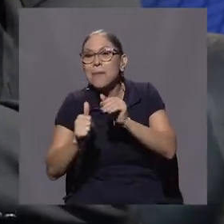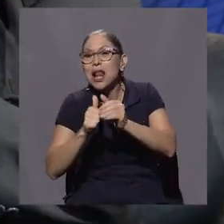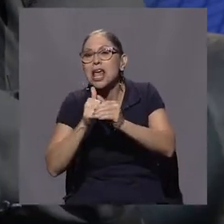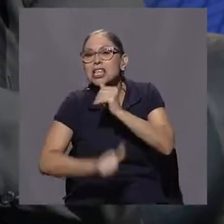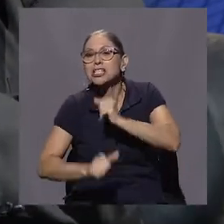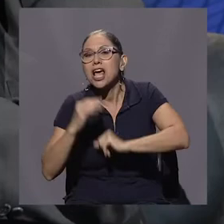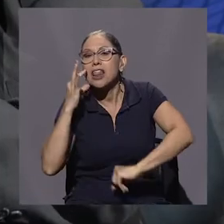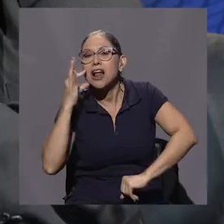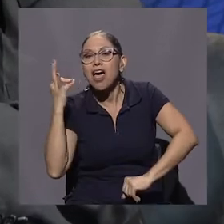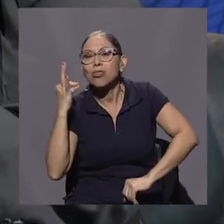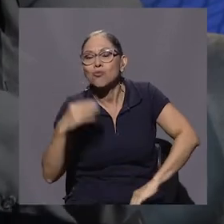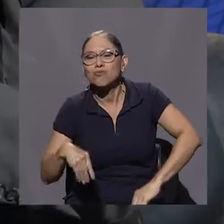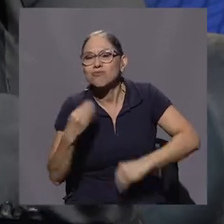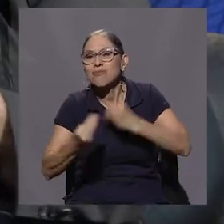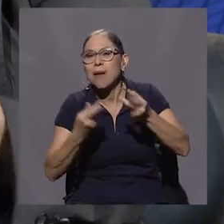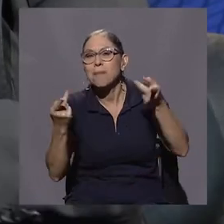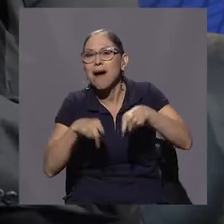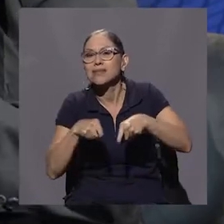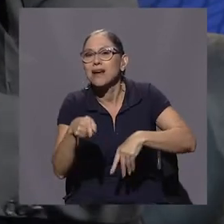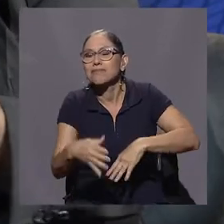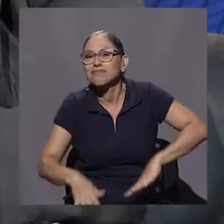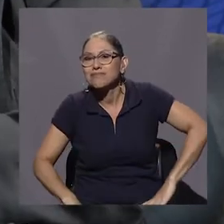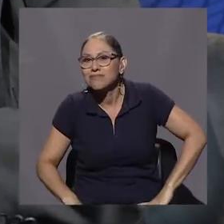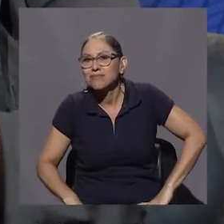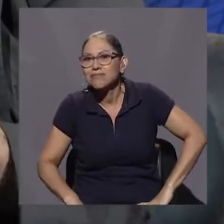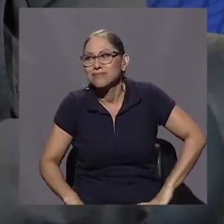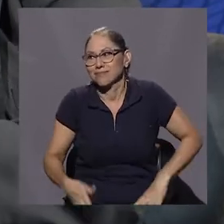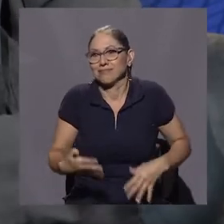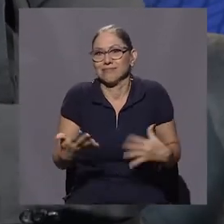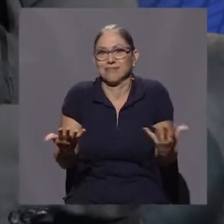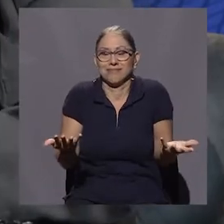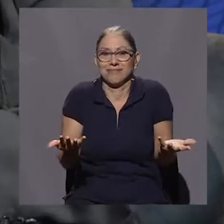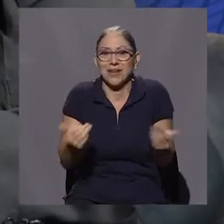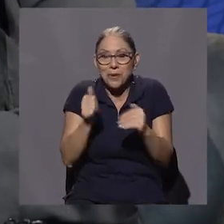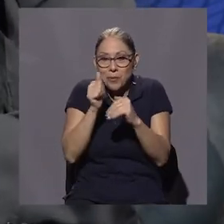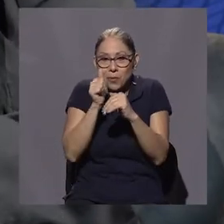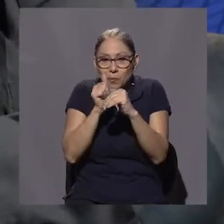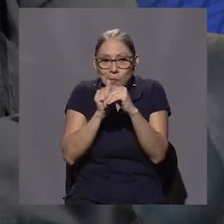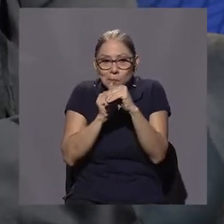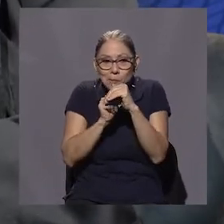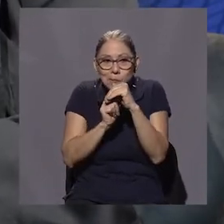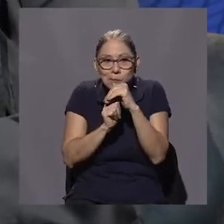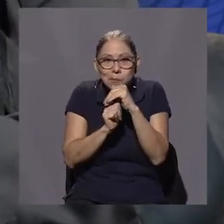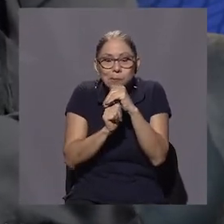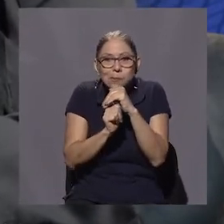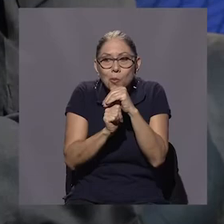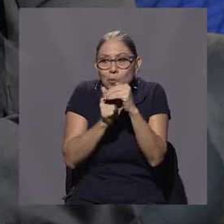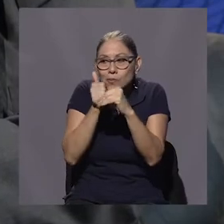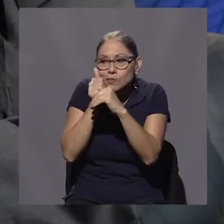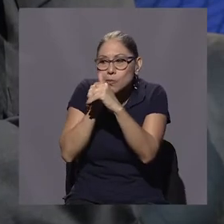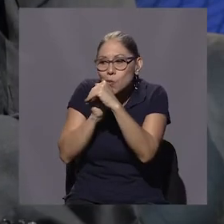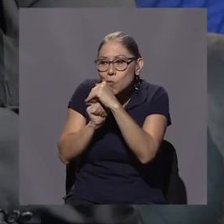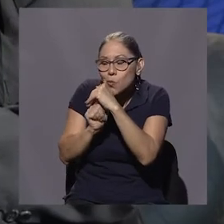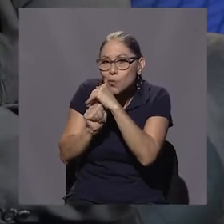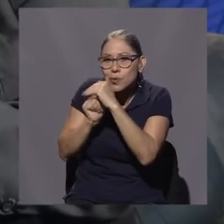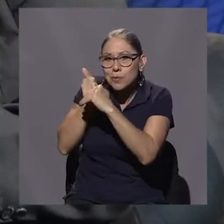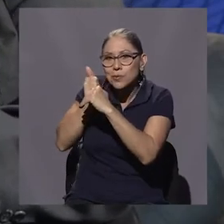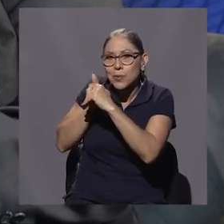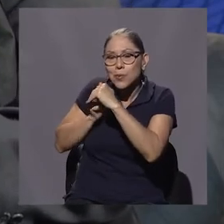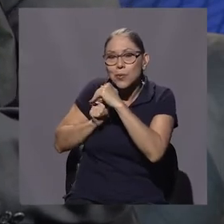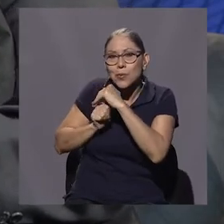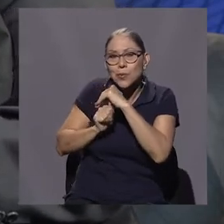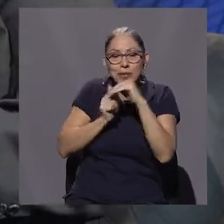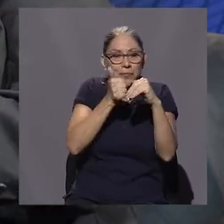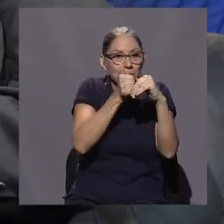Es decir, que lo que hacen es precisamente estar ocultando todas las mañas que